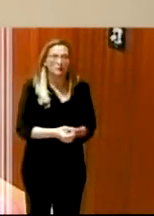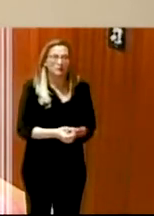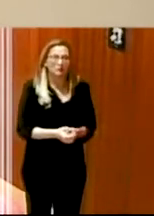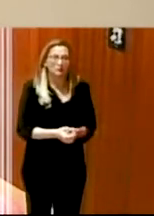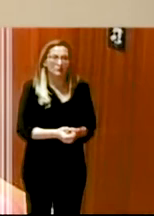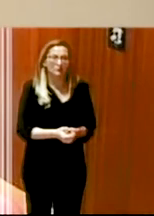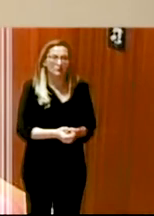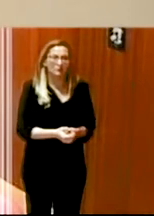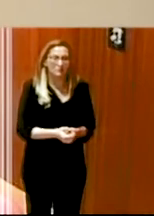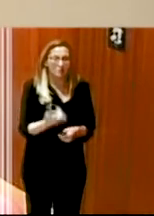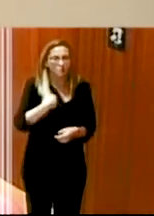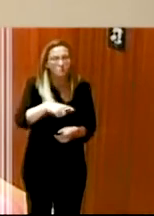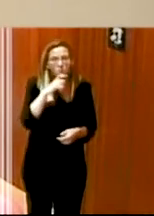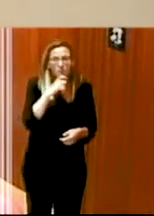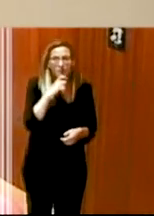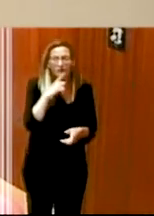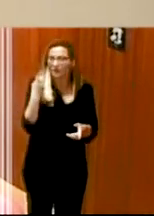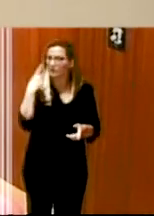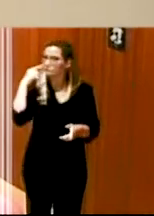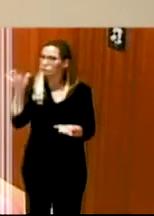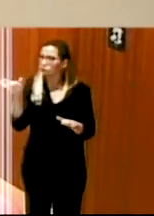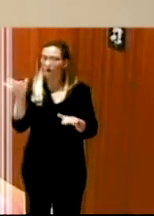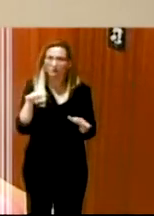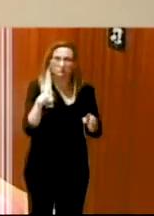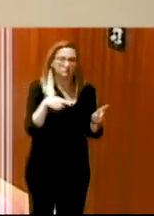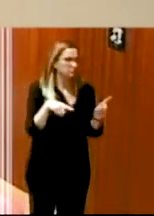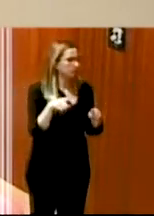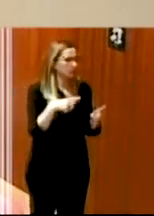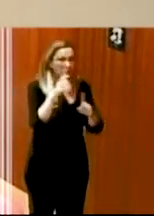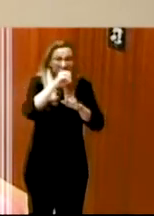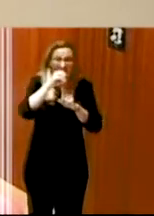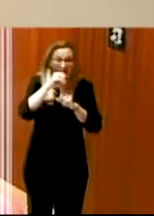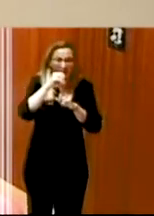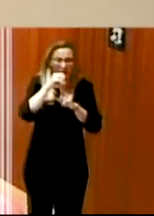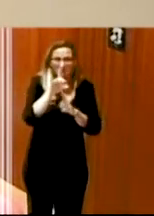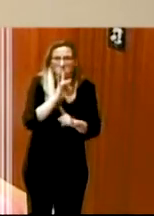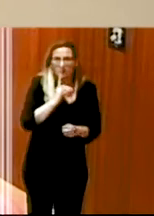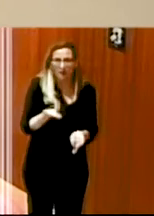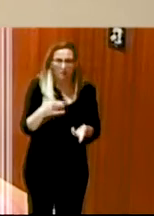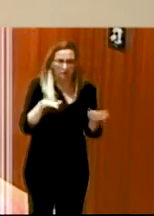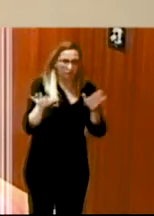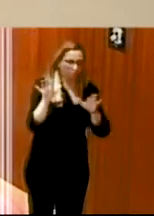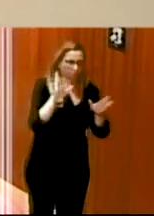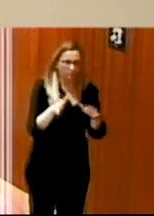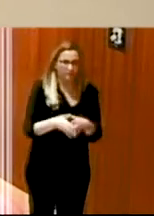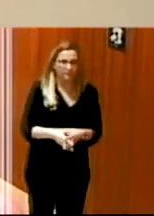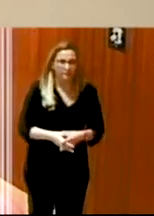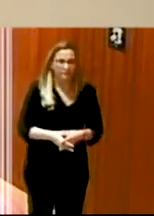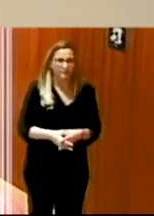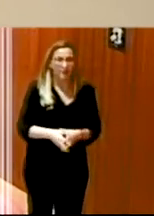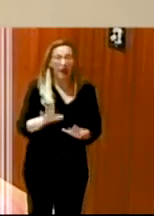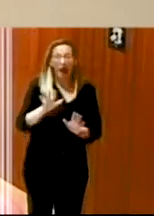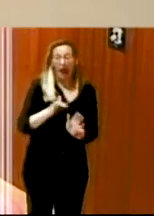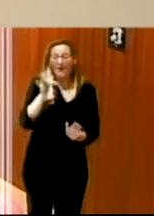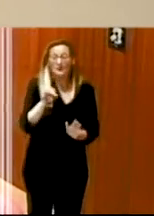es difícil situarse si no si no están bien señalizados en el cultural fest además hay servicio de perro guía